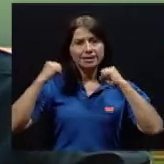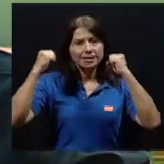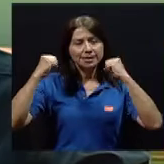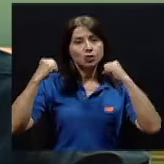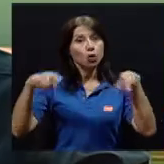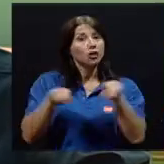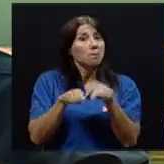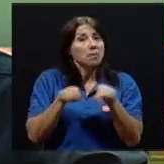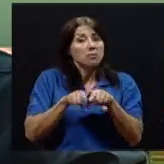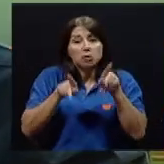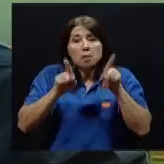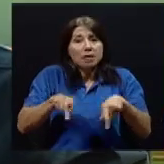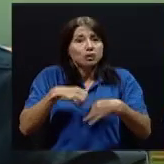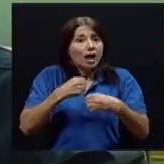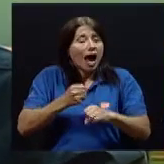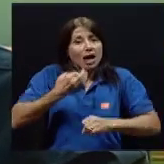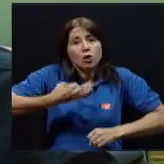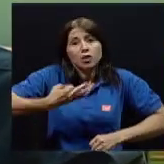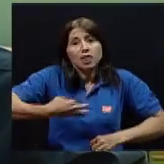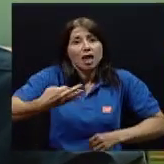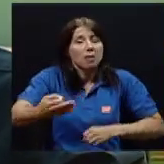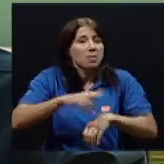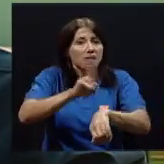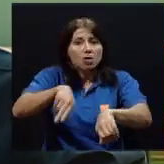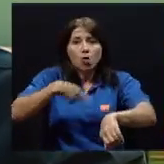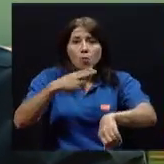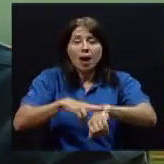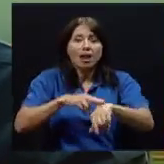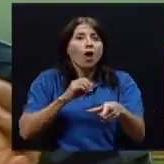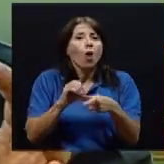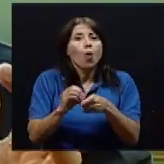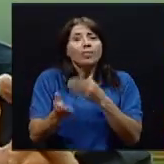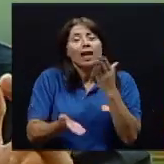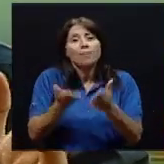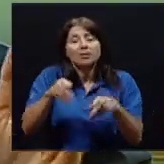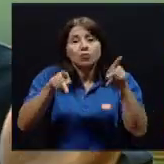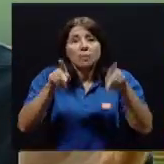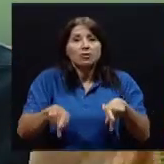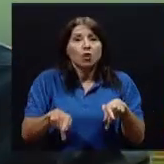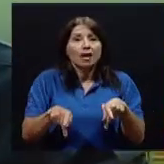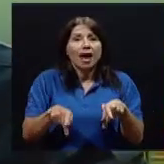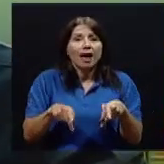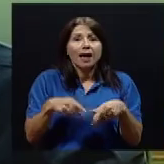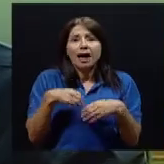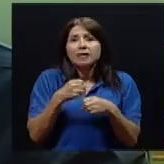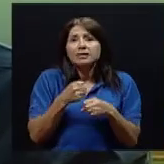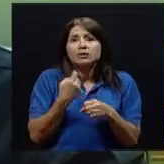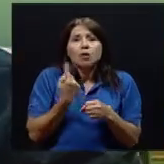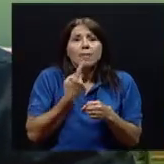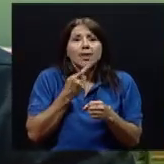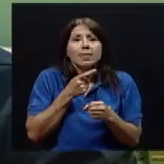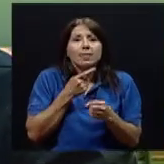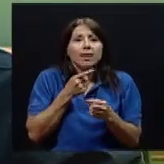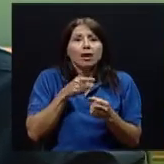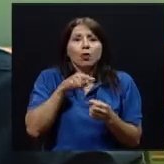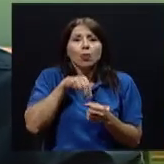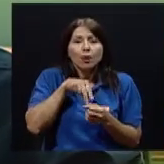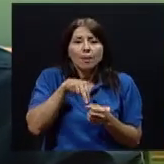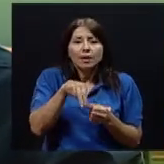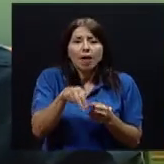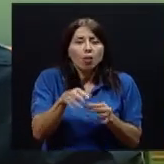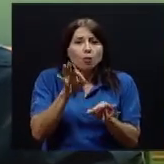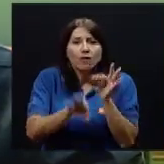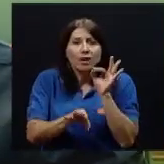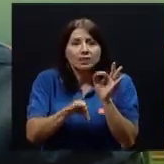actividad cotidiana o inclusive la actividad mínima como la que puede desarrollar un paciente para desplazarse de su cama al sanitario.